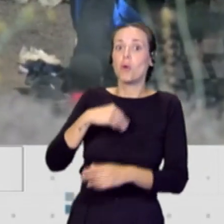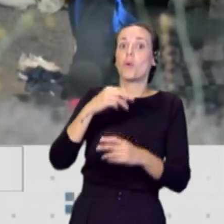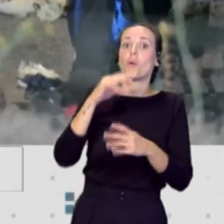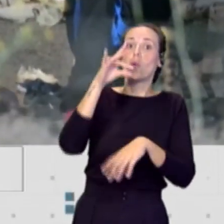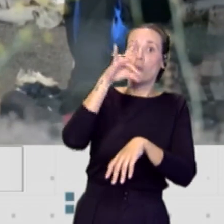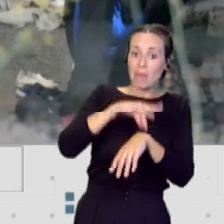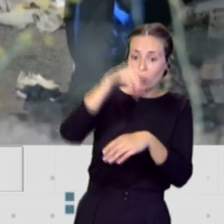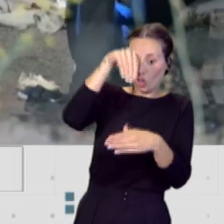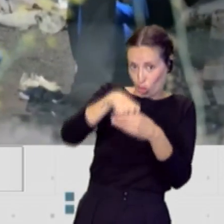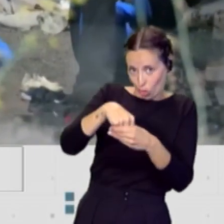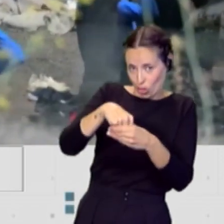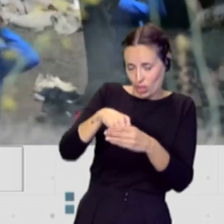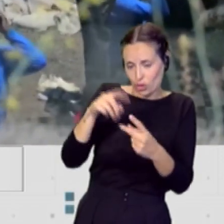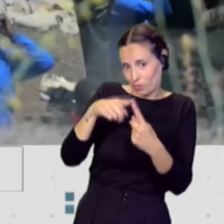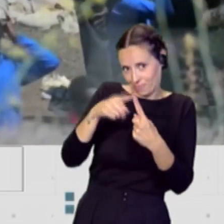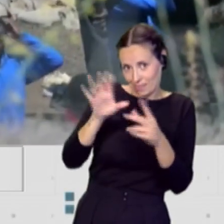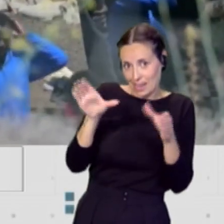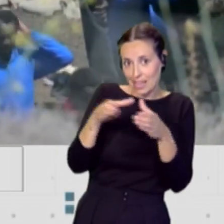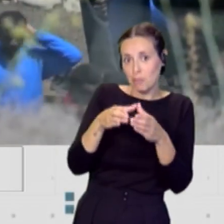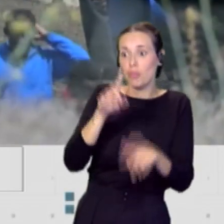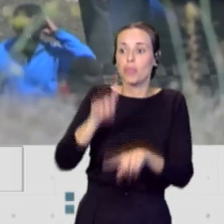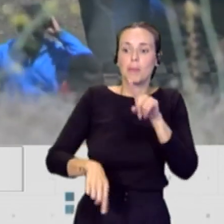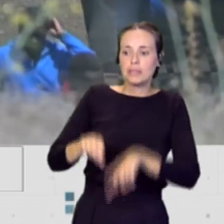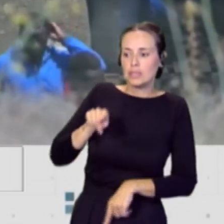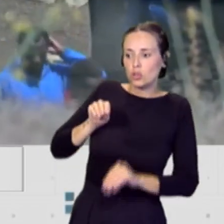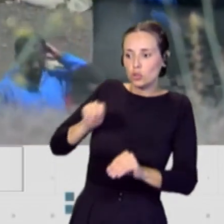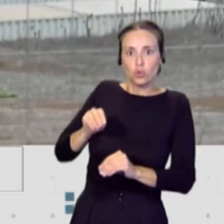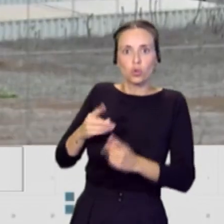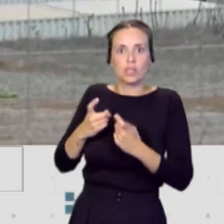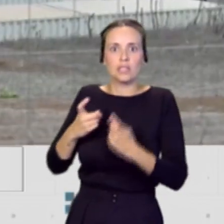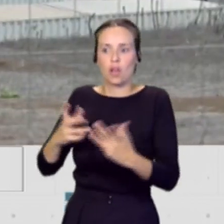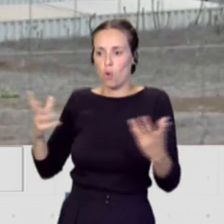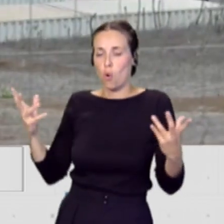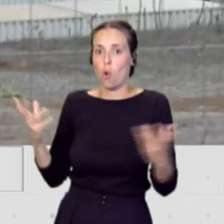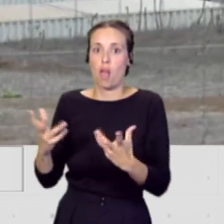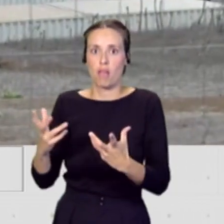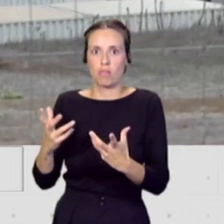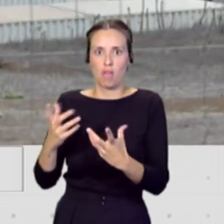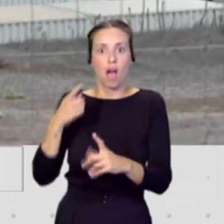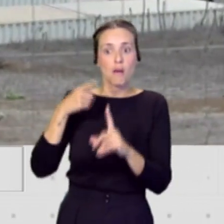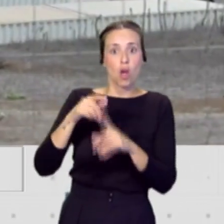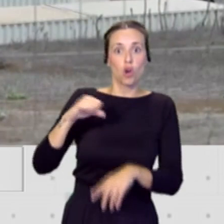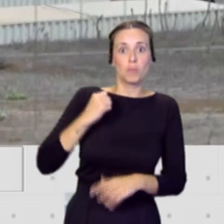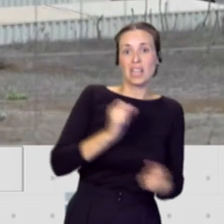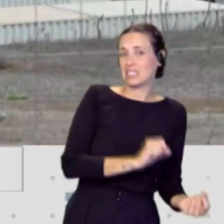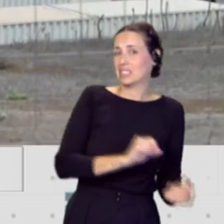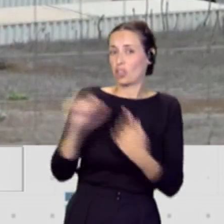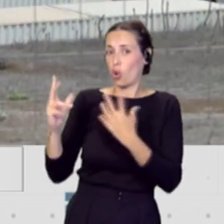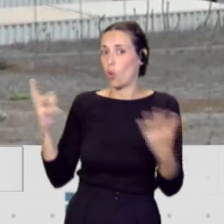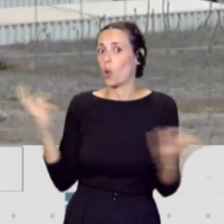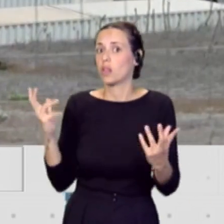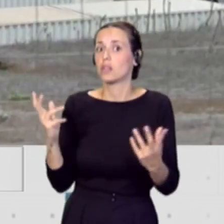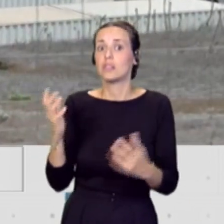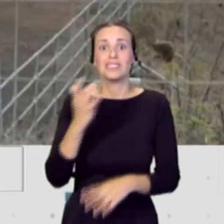batera, dependiendo de la prontitud, de la necesidad que tenga ese enfermo de ser trasladado o no, o si no se activa, la